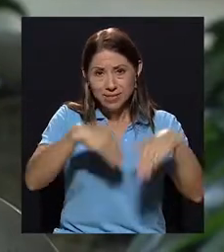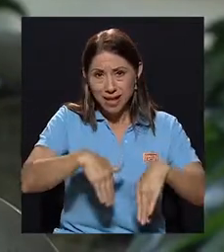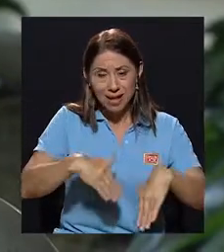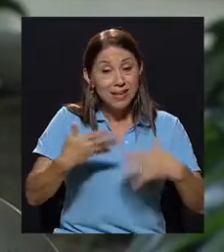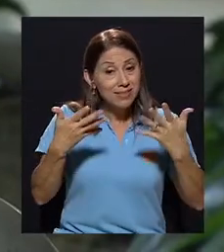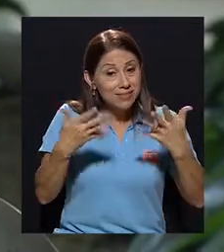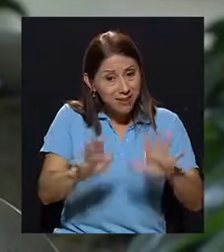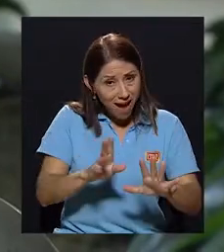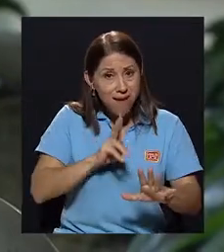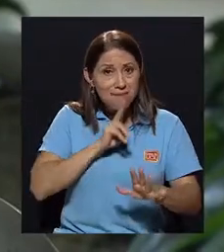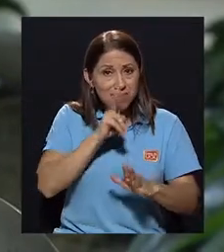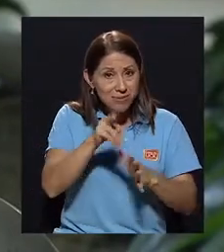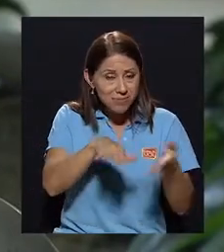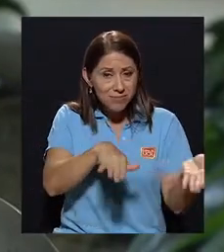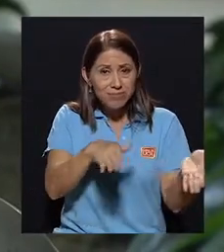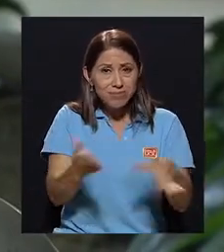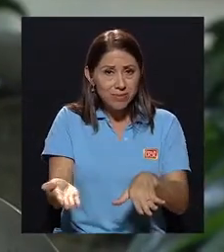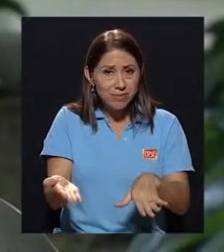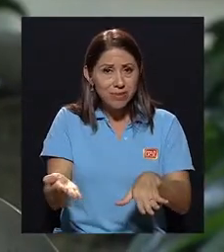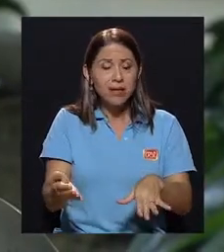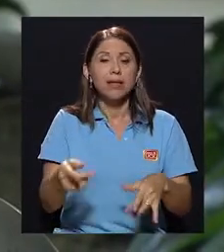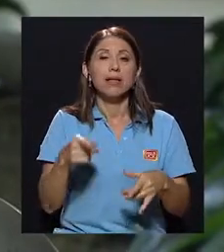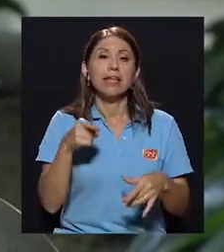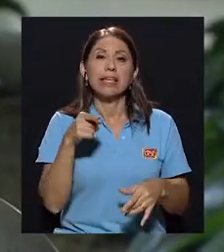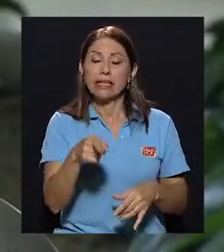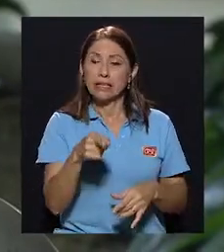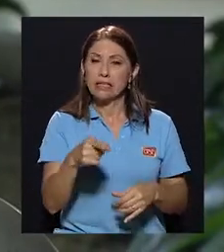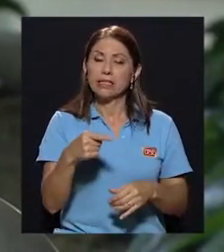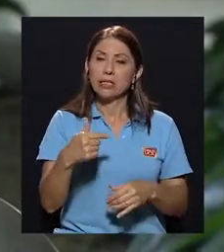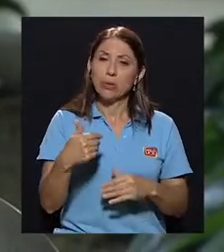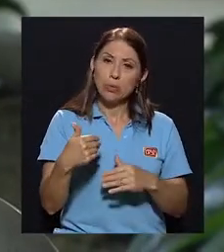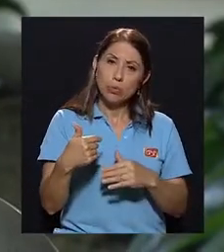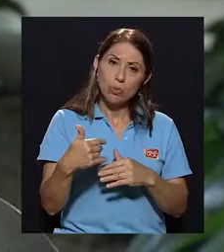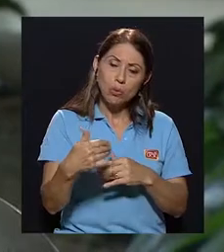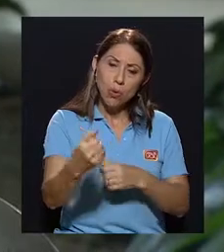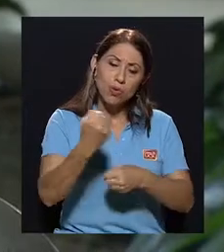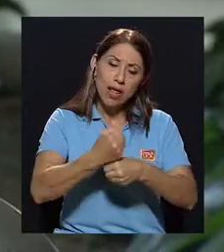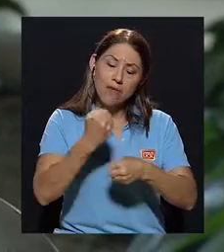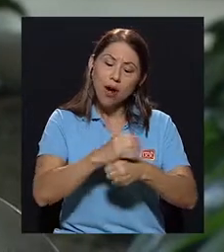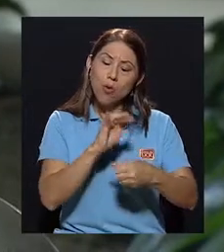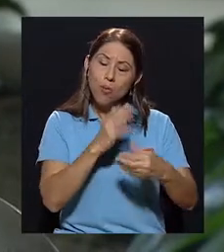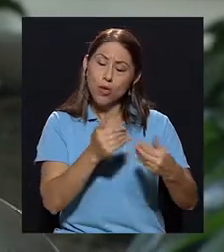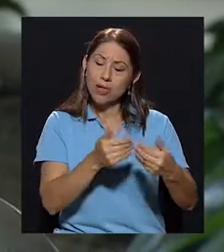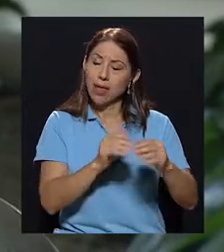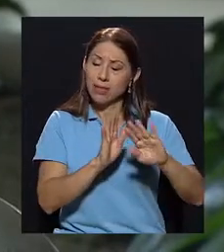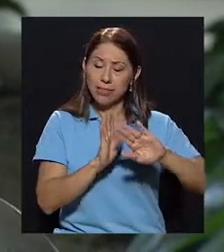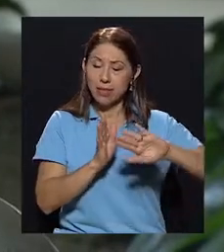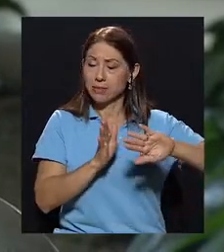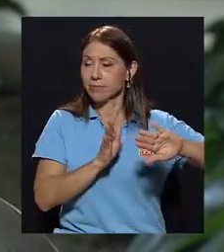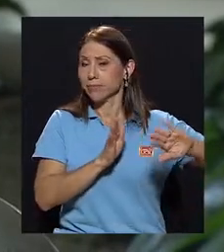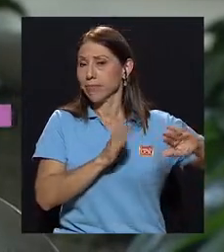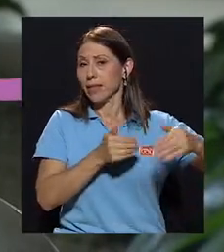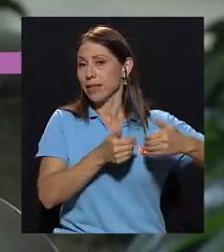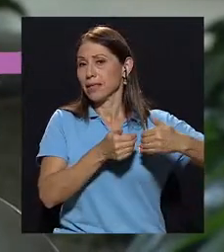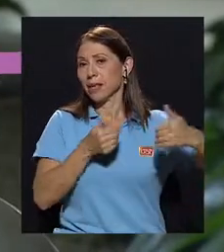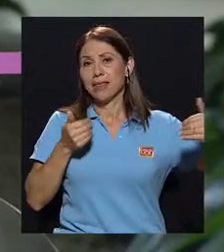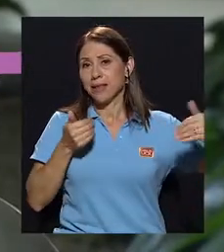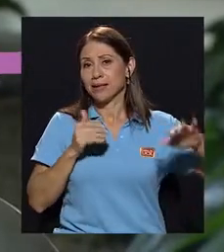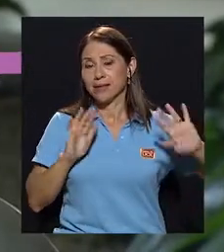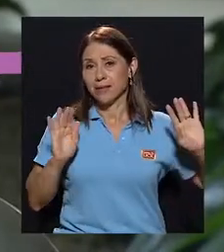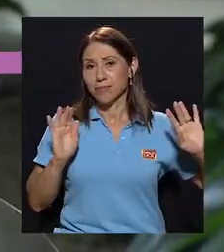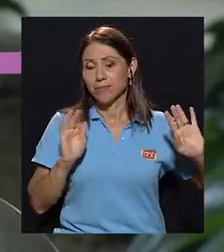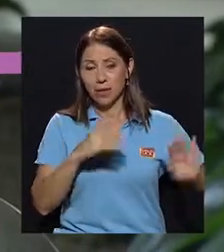muerto y a partir de eso es todo un trabajo de desprenderse, desprenderse, dejar,